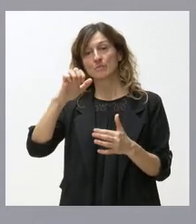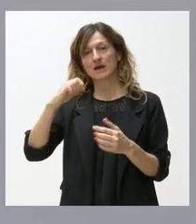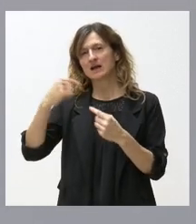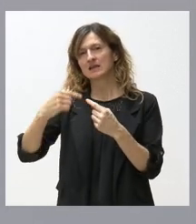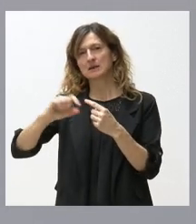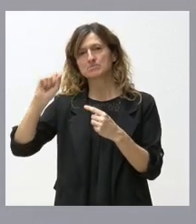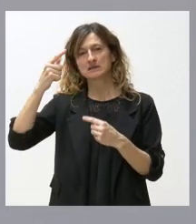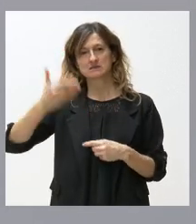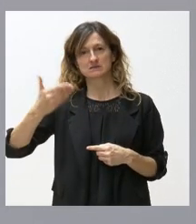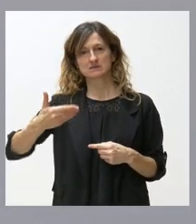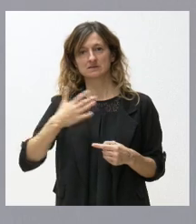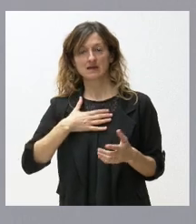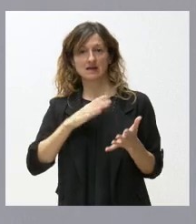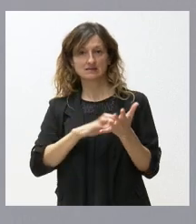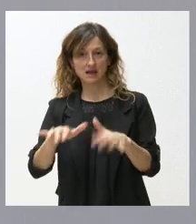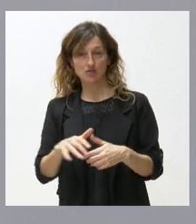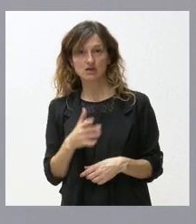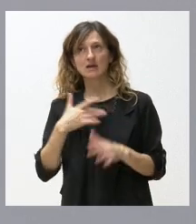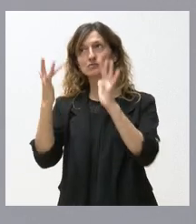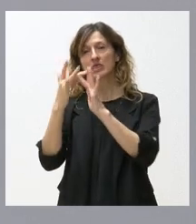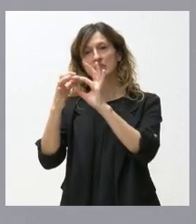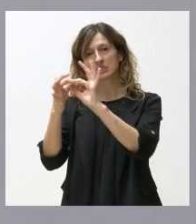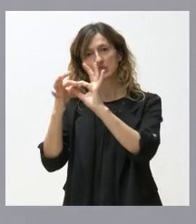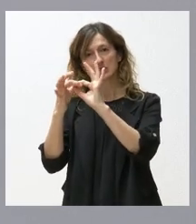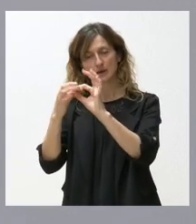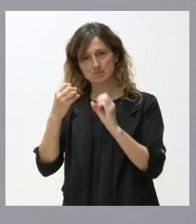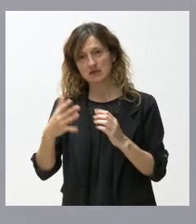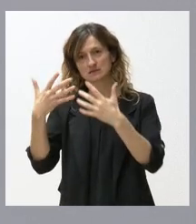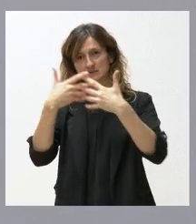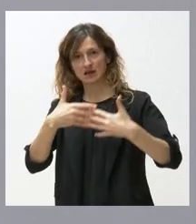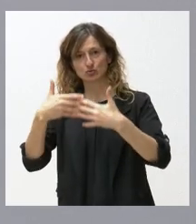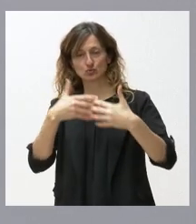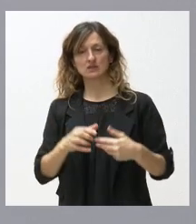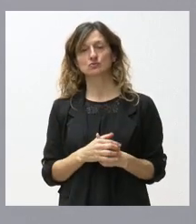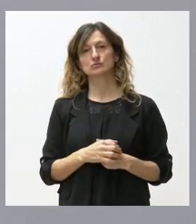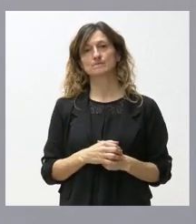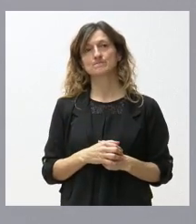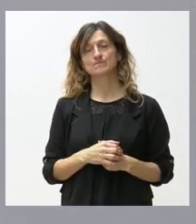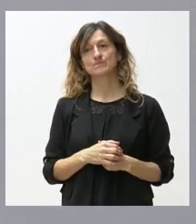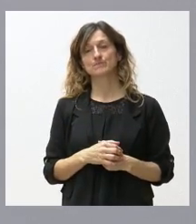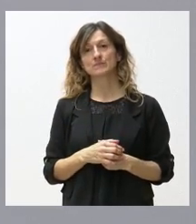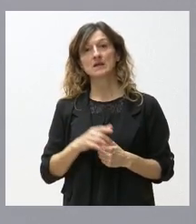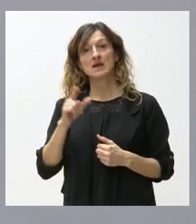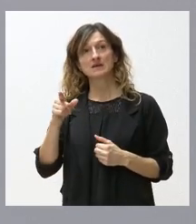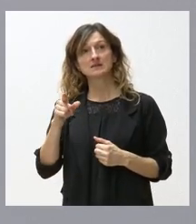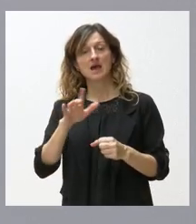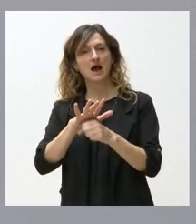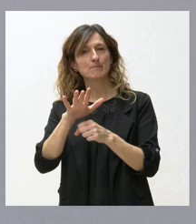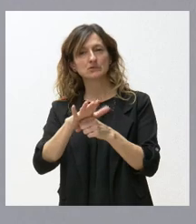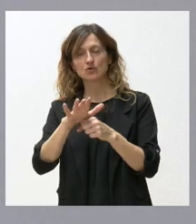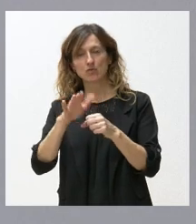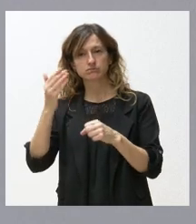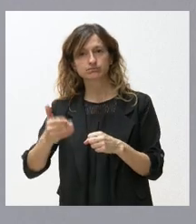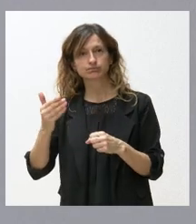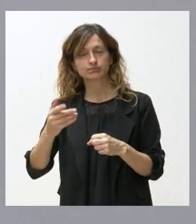de nuestra comunidad autónoma, por lo tanto queremos tener una buena relación con Estados Unidos y este es el ámbito fundamental con